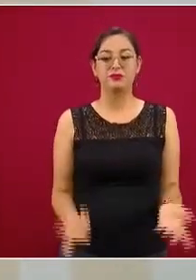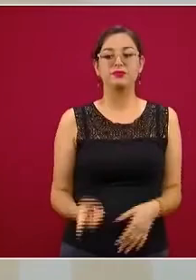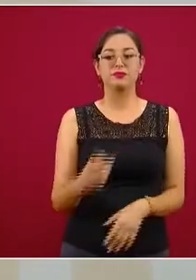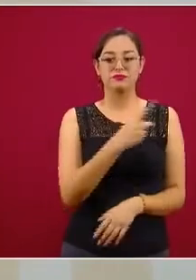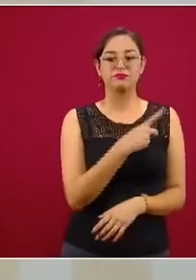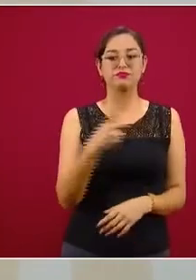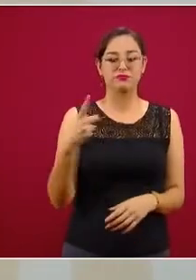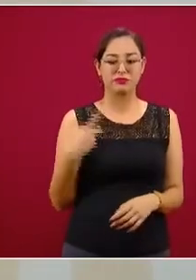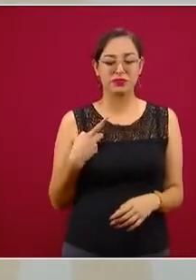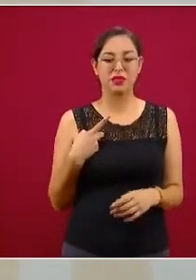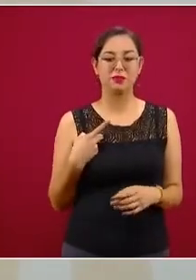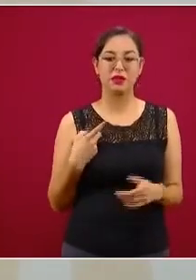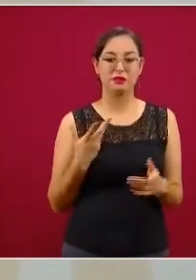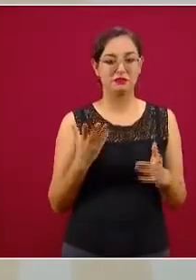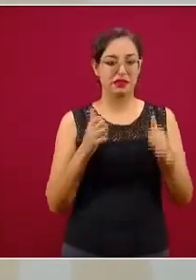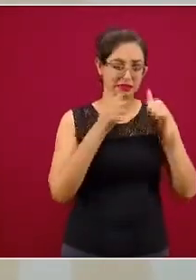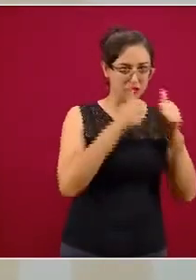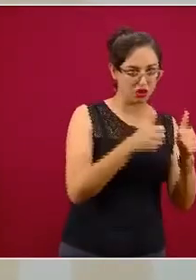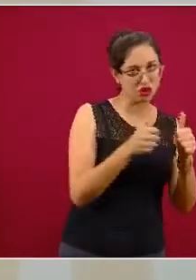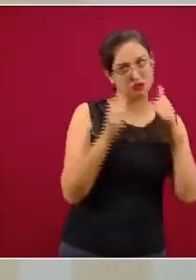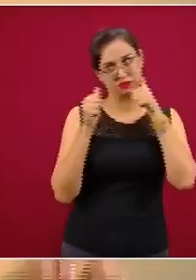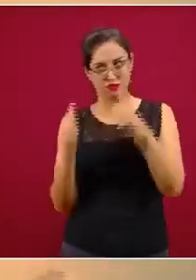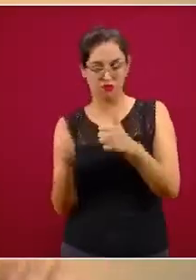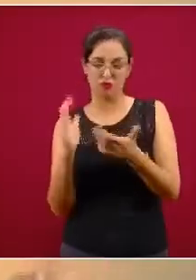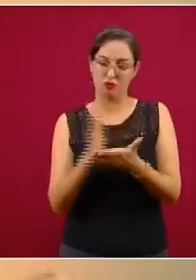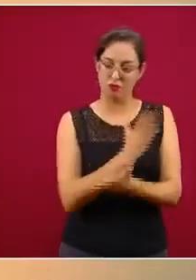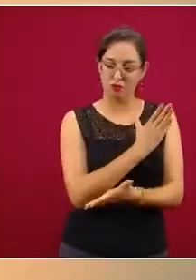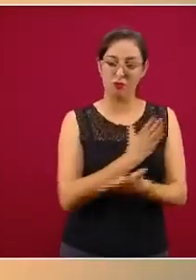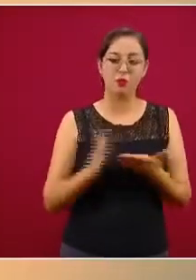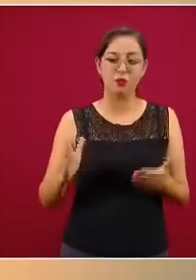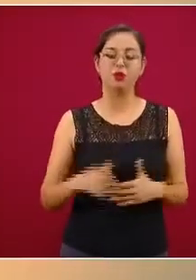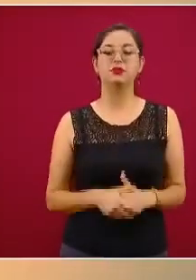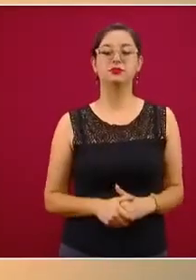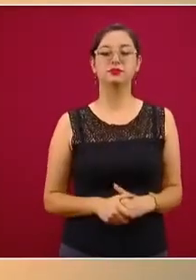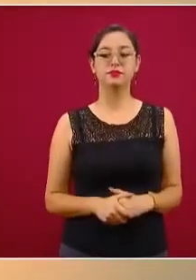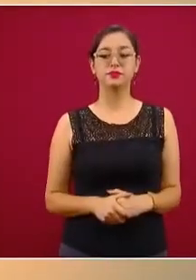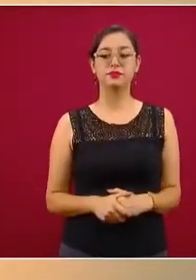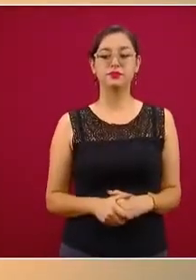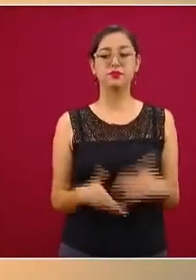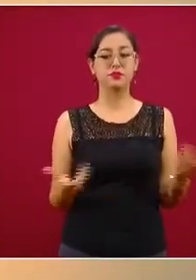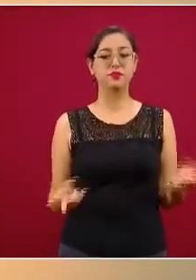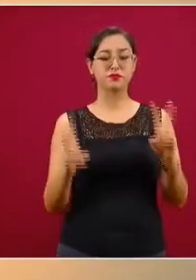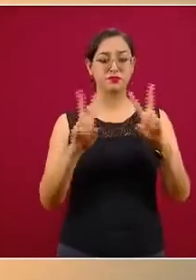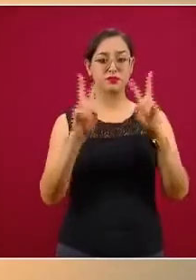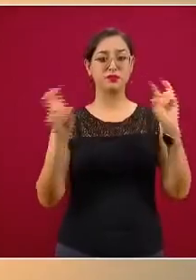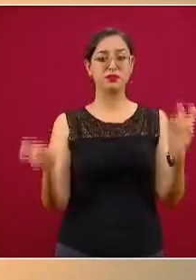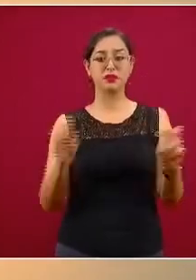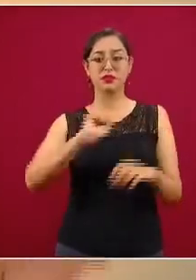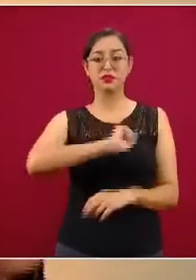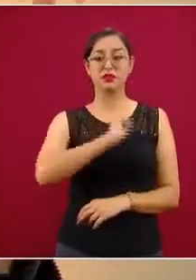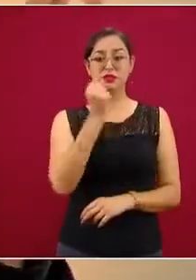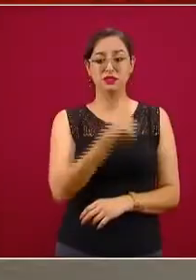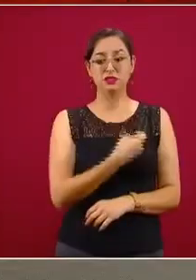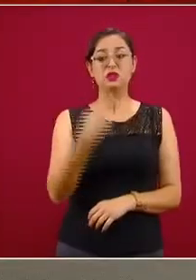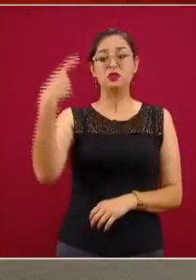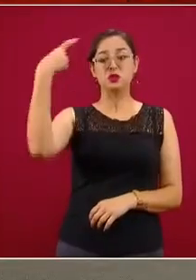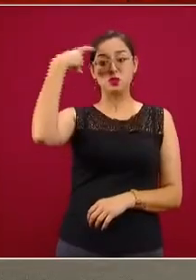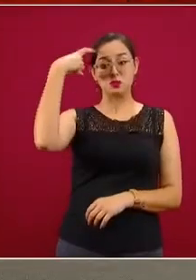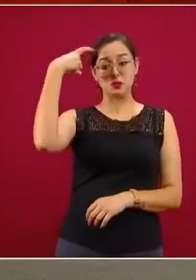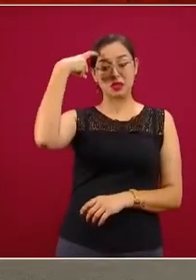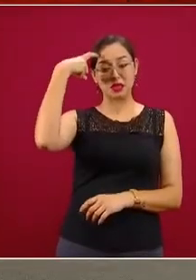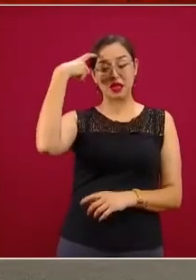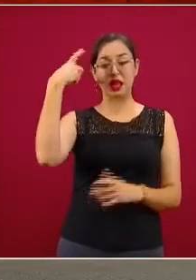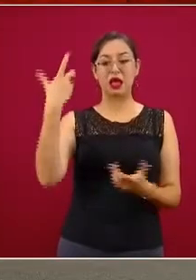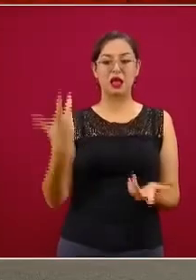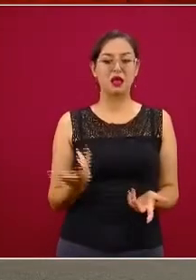caso en particular. Como siempre, no solamente en el área de salud mental, las poblaciones de los